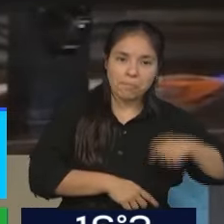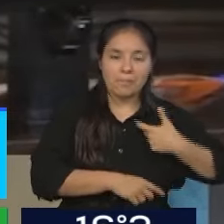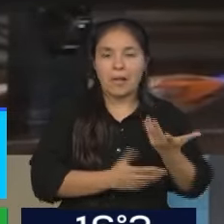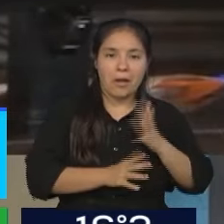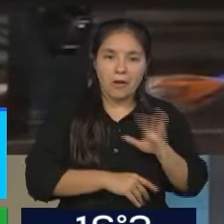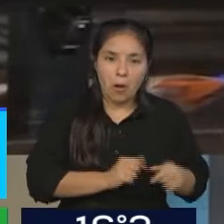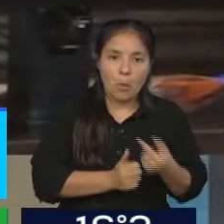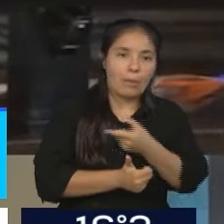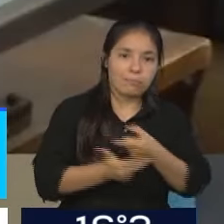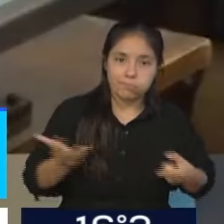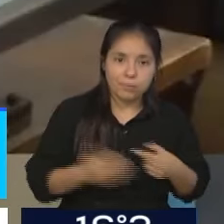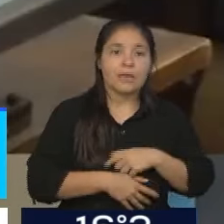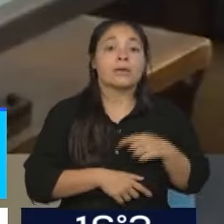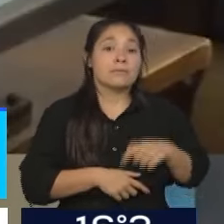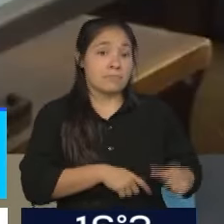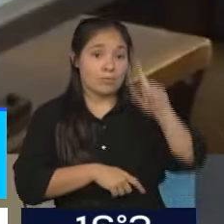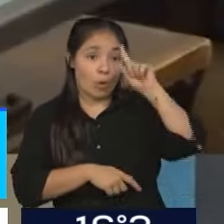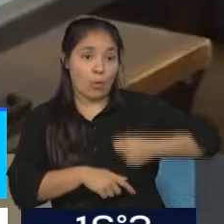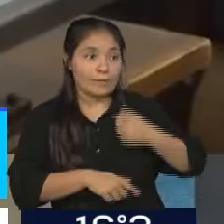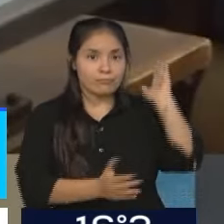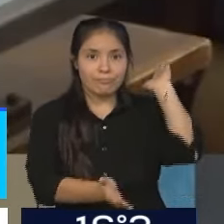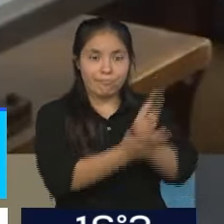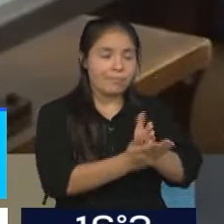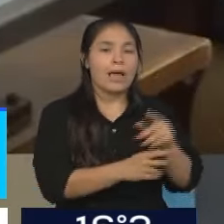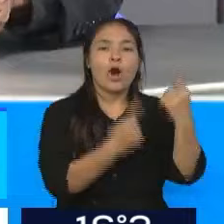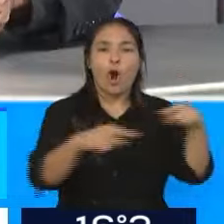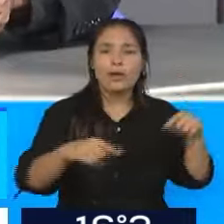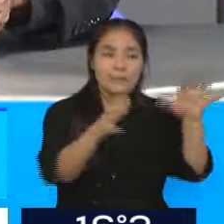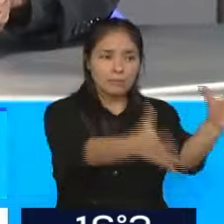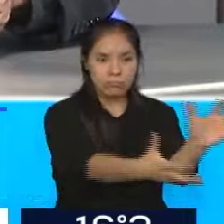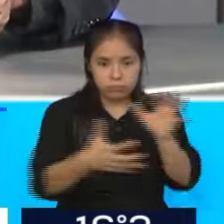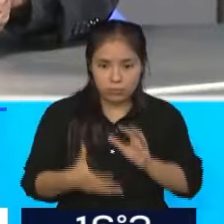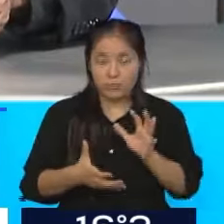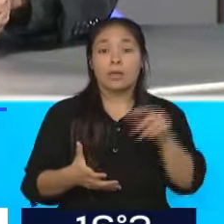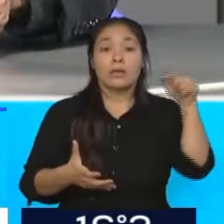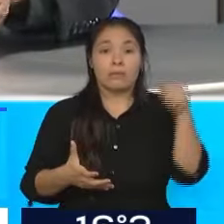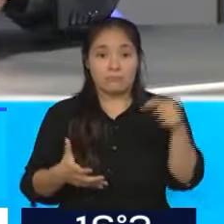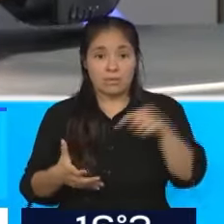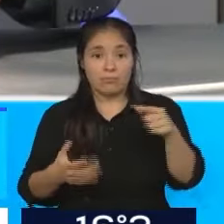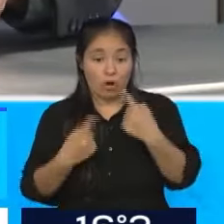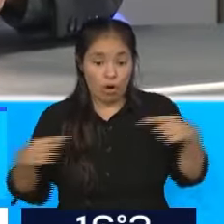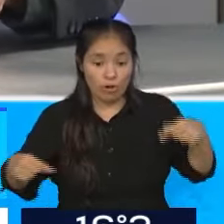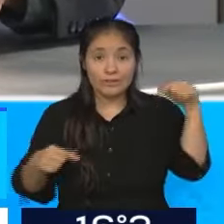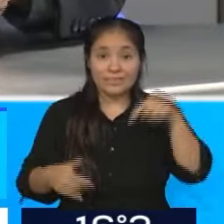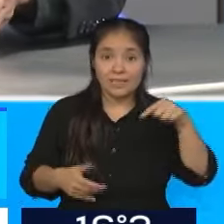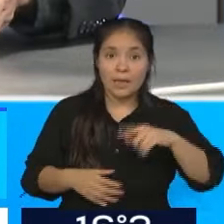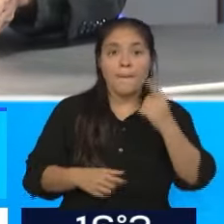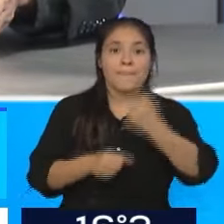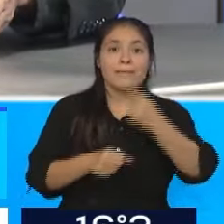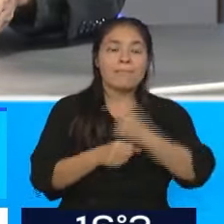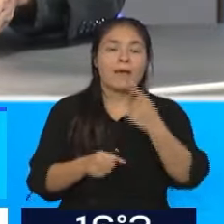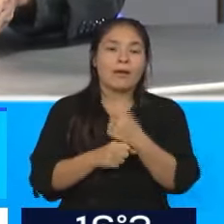valor? Primero van a ser